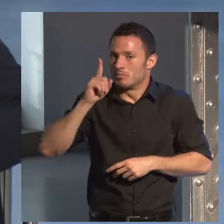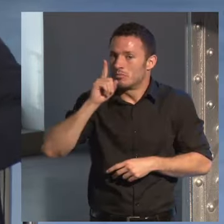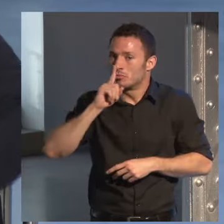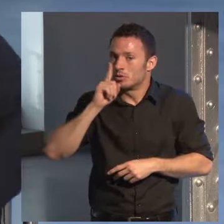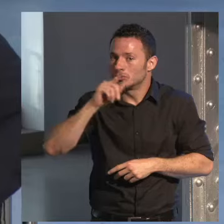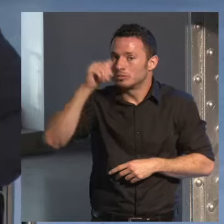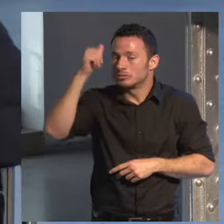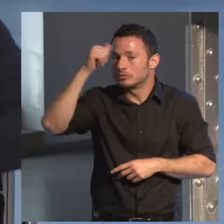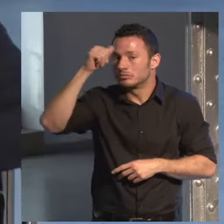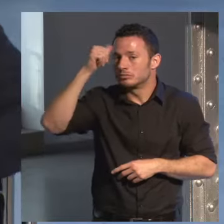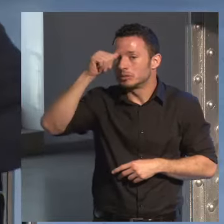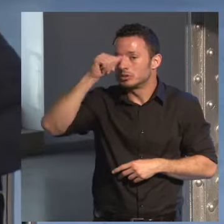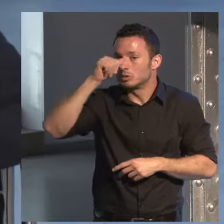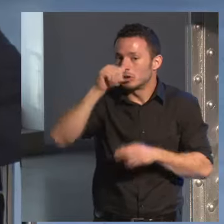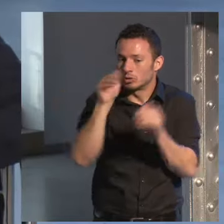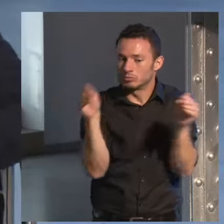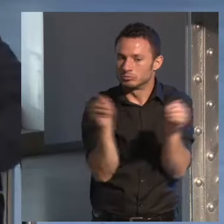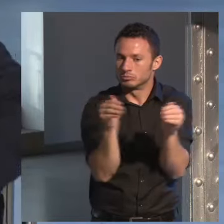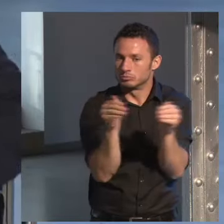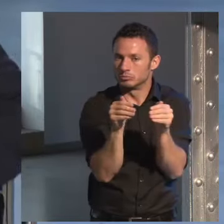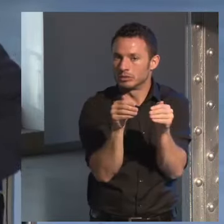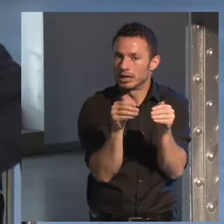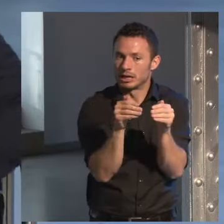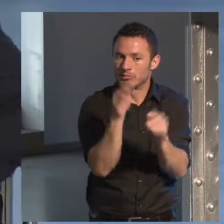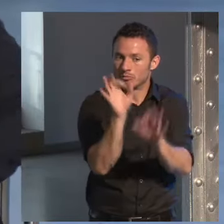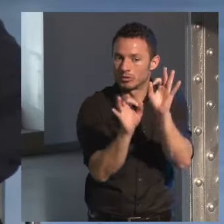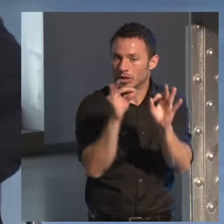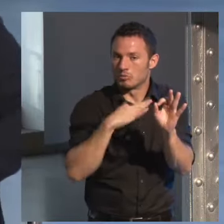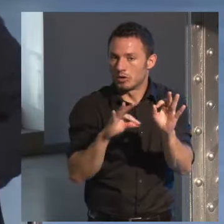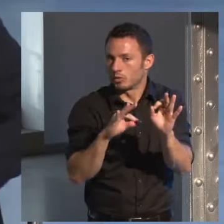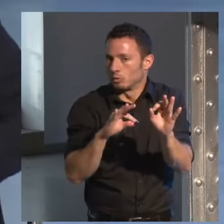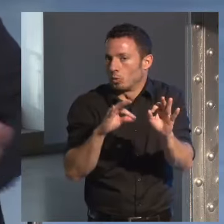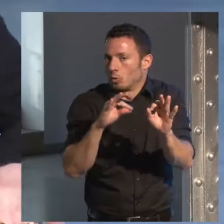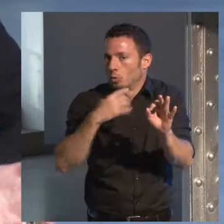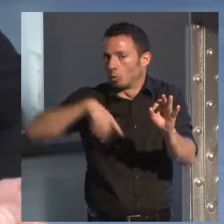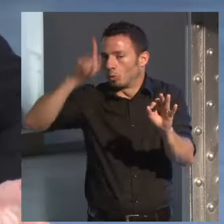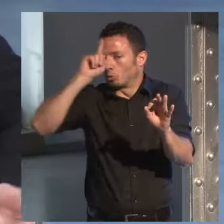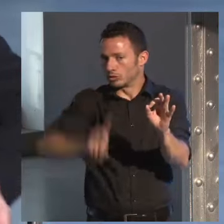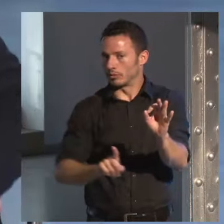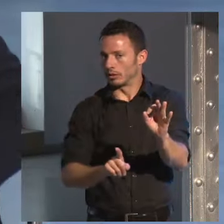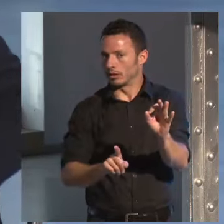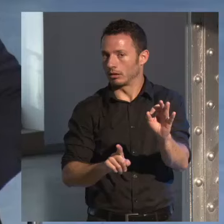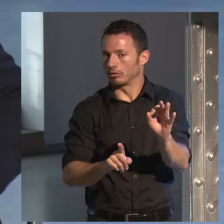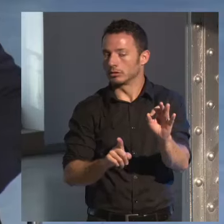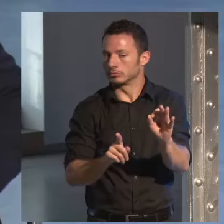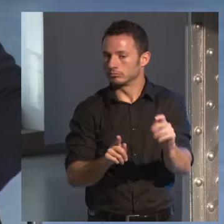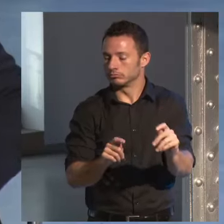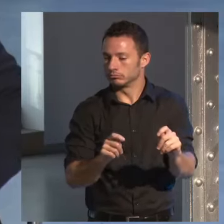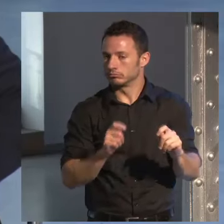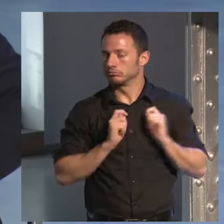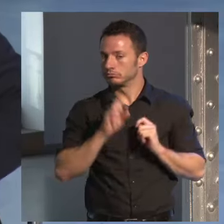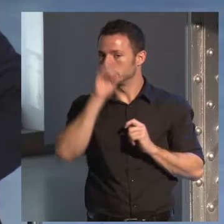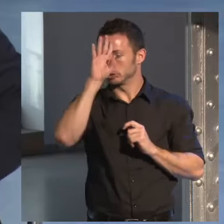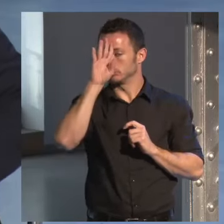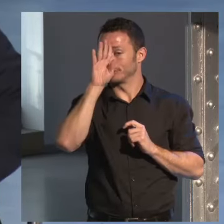sumamente acotada como para hacer un porcentaje con ella me llamó la atención pero con eso pues no tenía un tema de